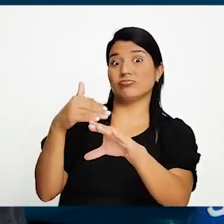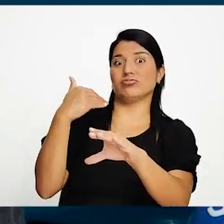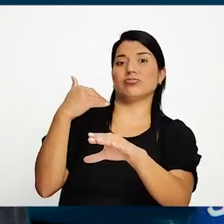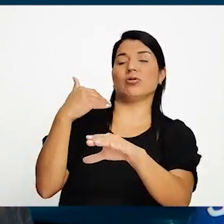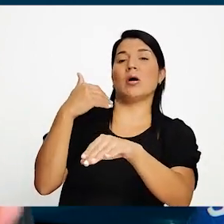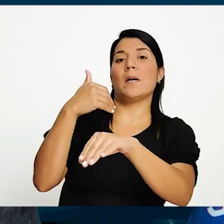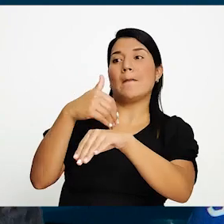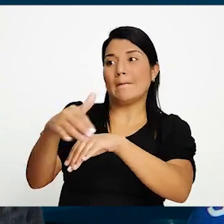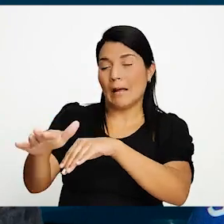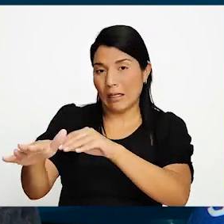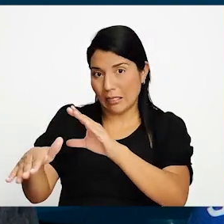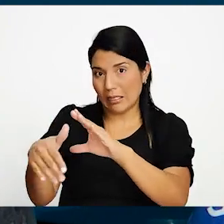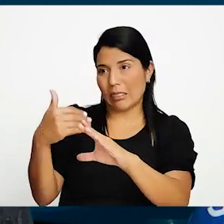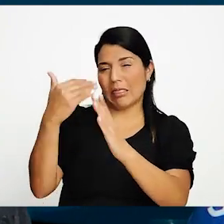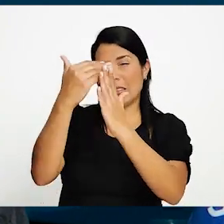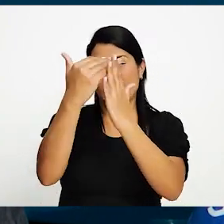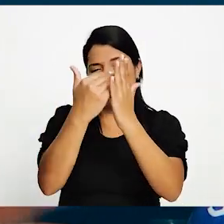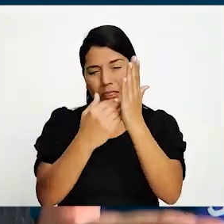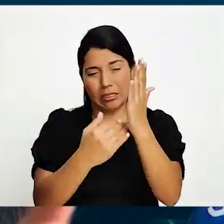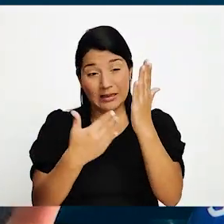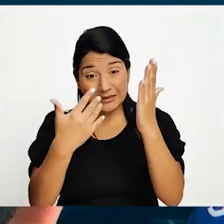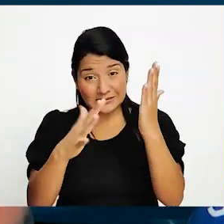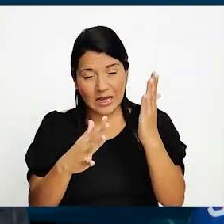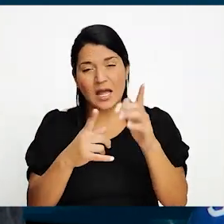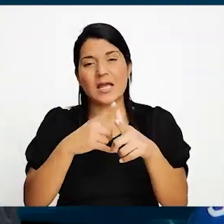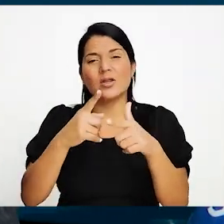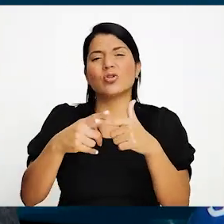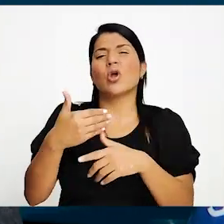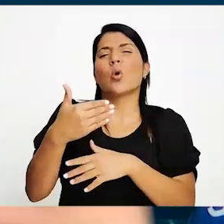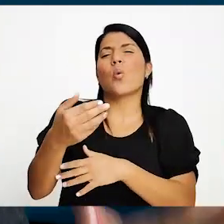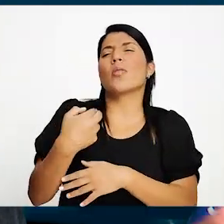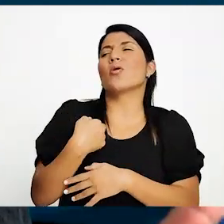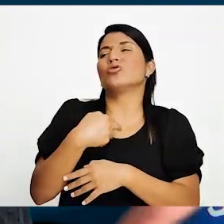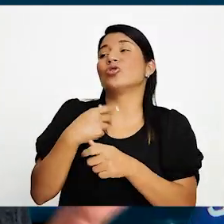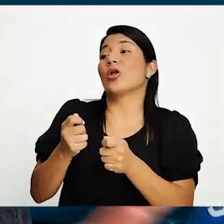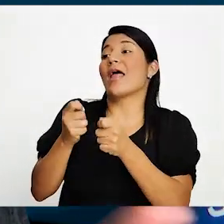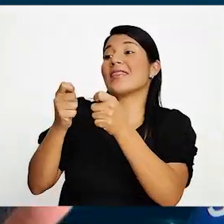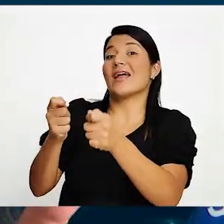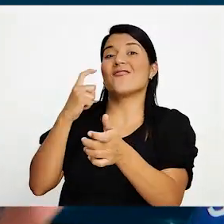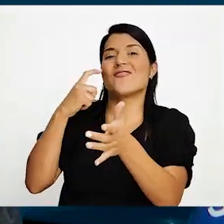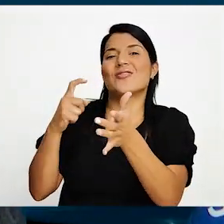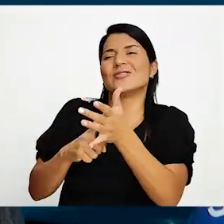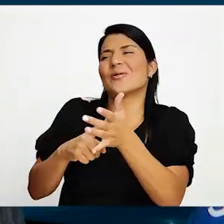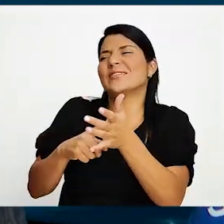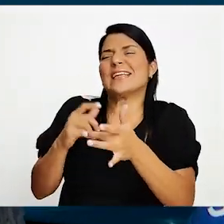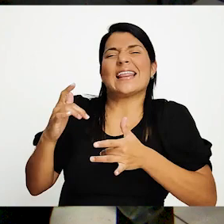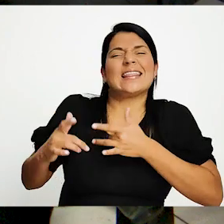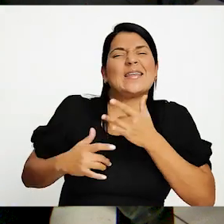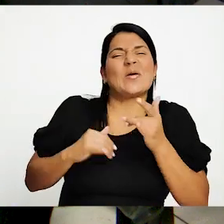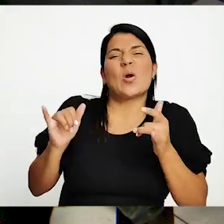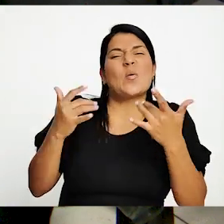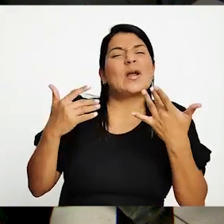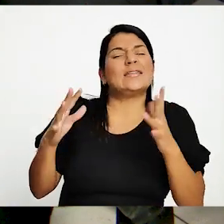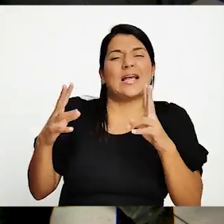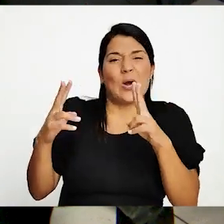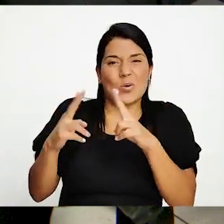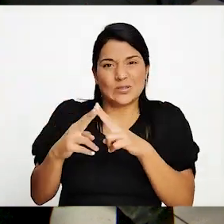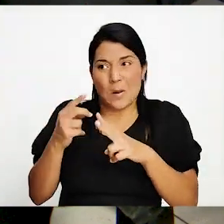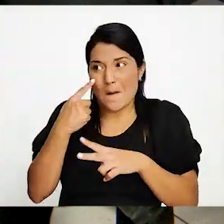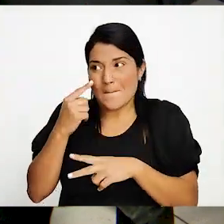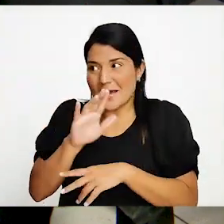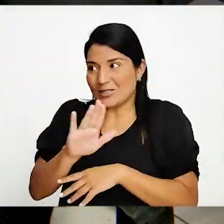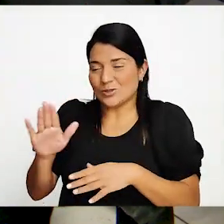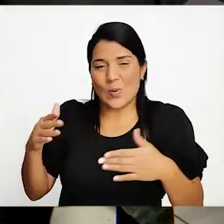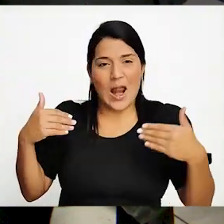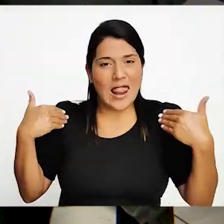personas llegamos a entregar, el reconocimiento son como conocidos. Entonces, verle la alegría a ellos en lugares, nos